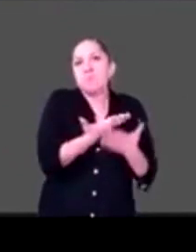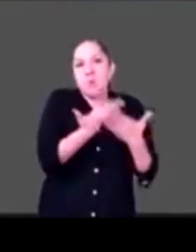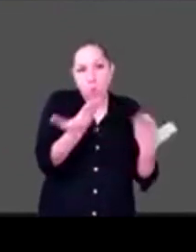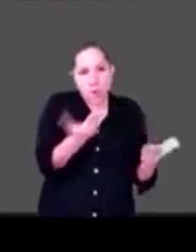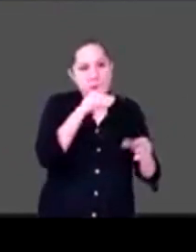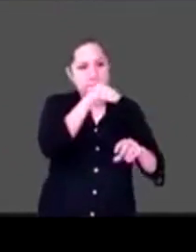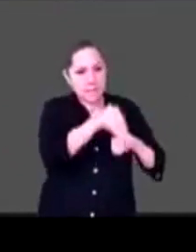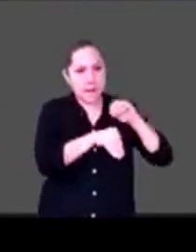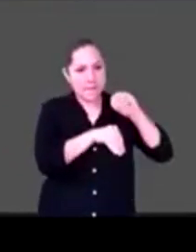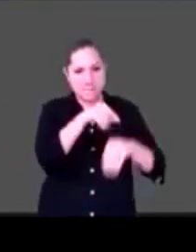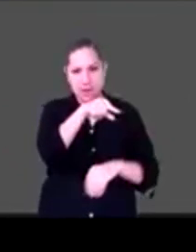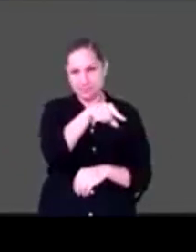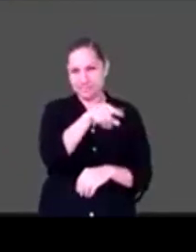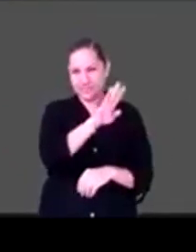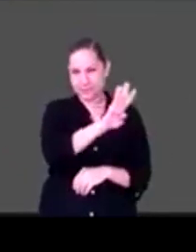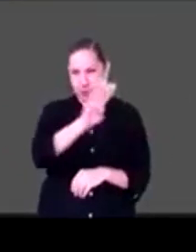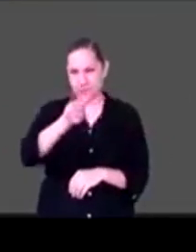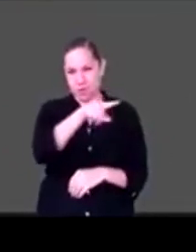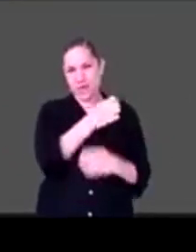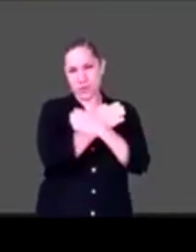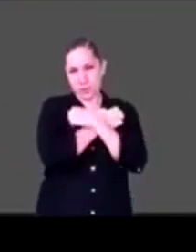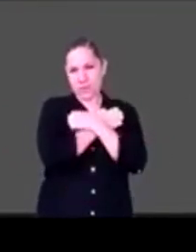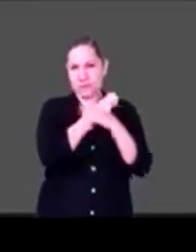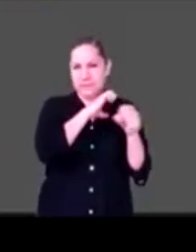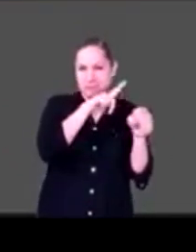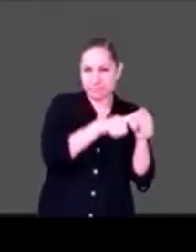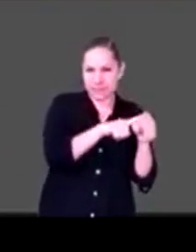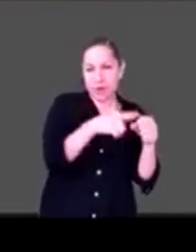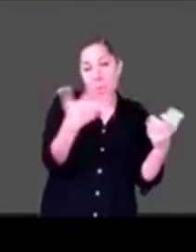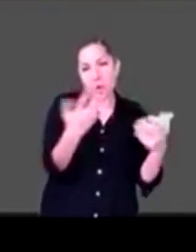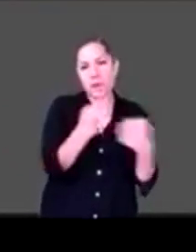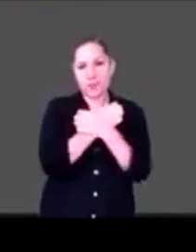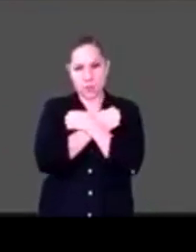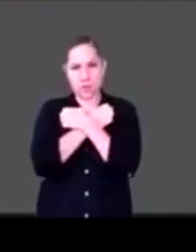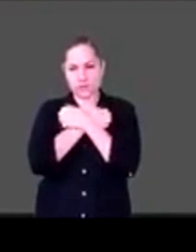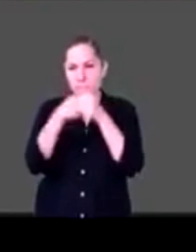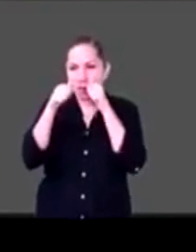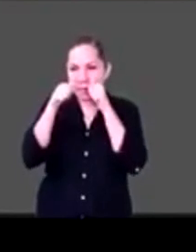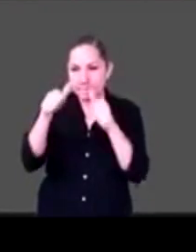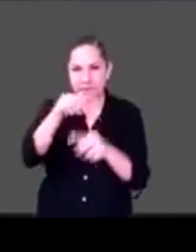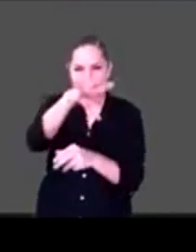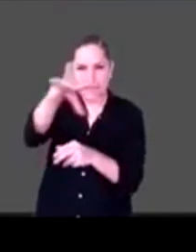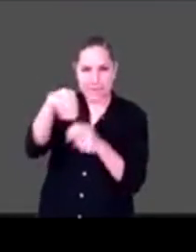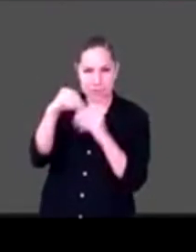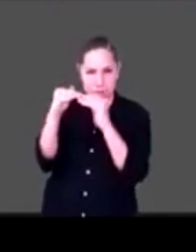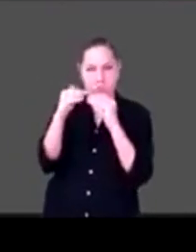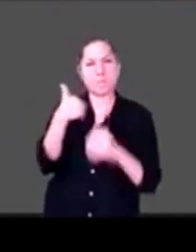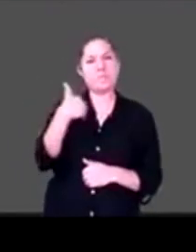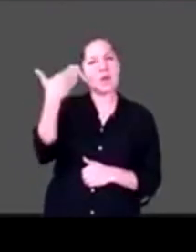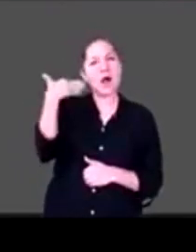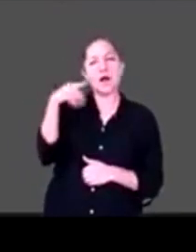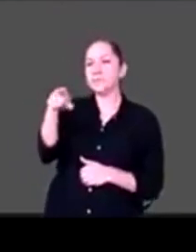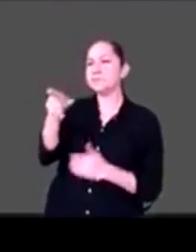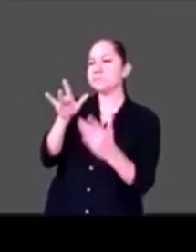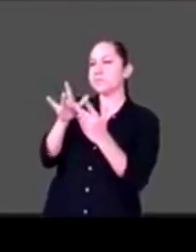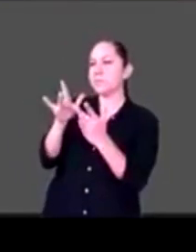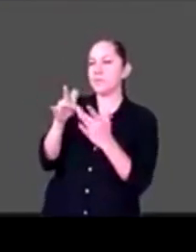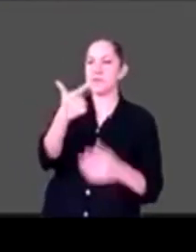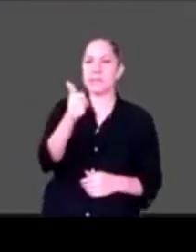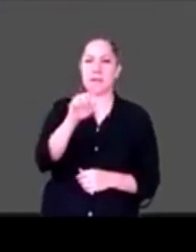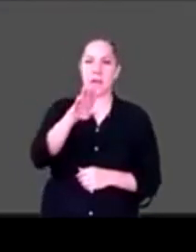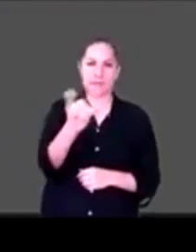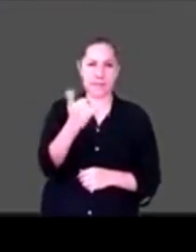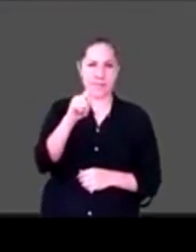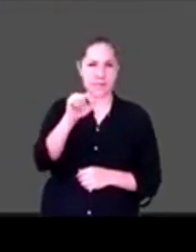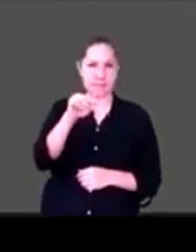especial o educación inclusiva esté en la SEP, he estado hablando con Gabriela Tamés que es como una de las mayores especialistas